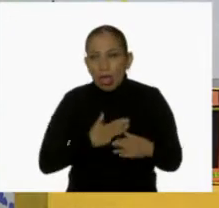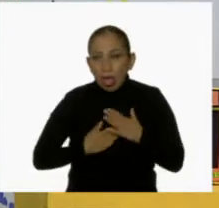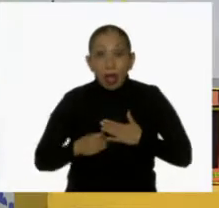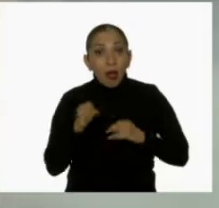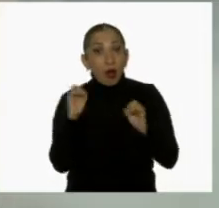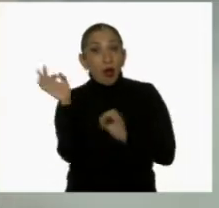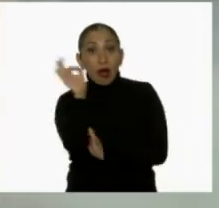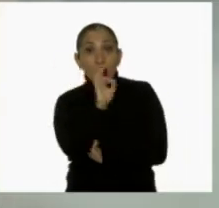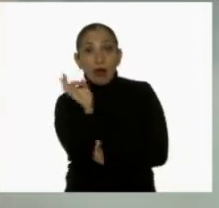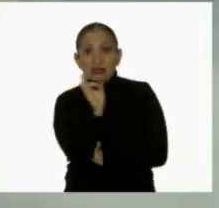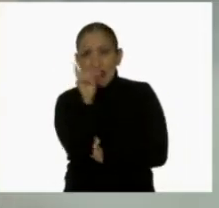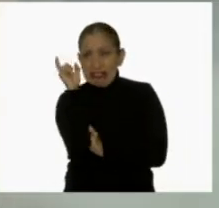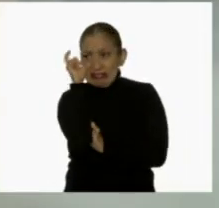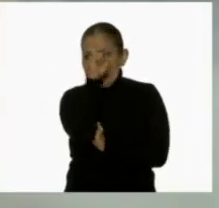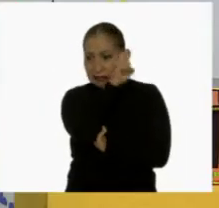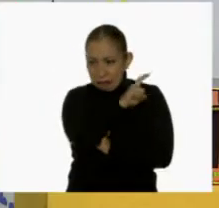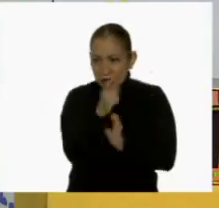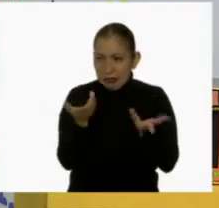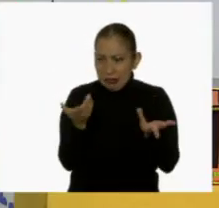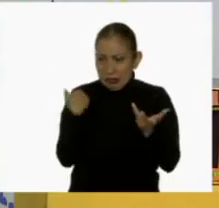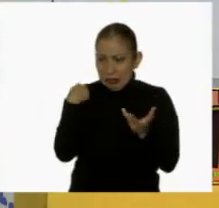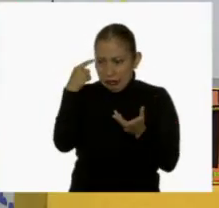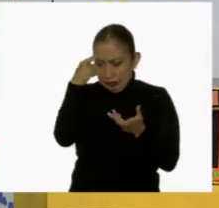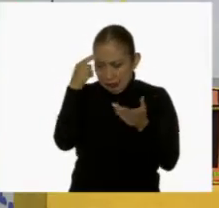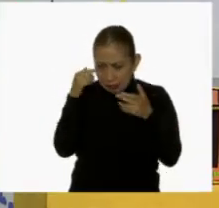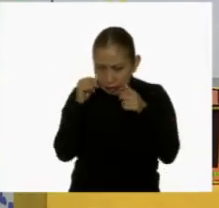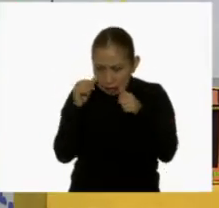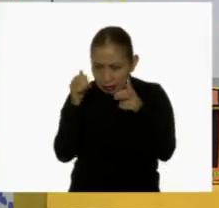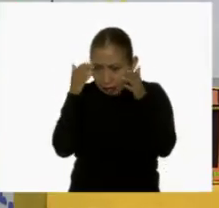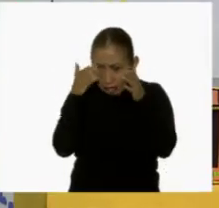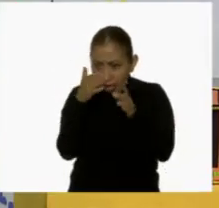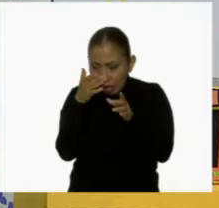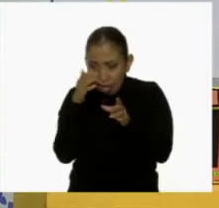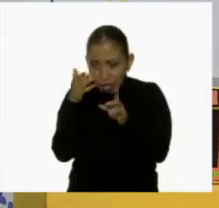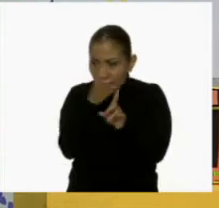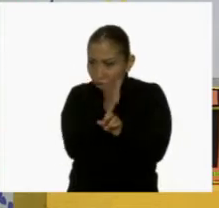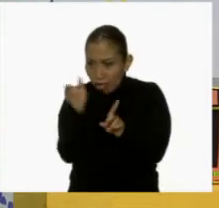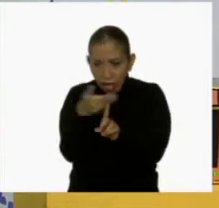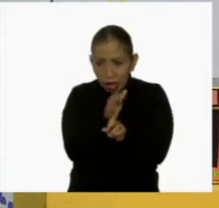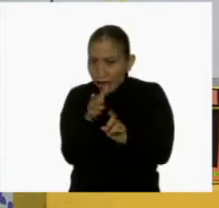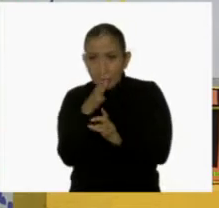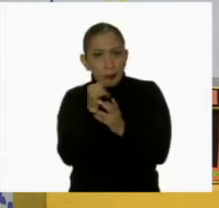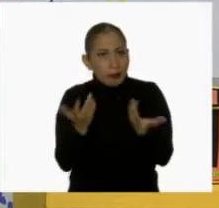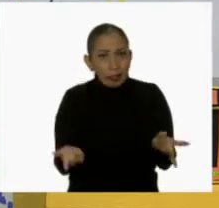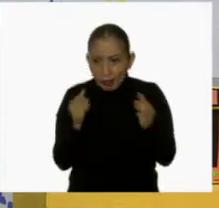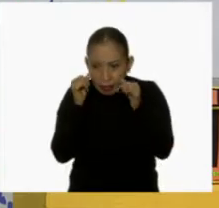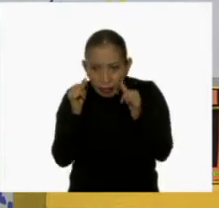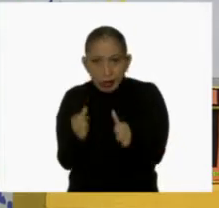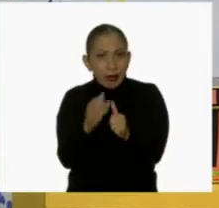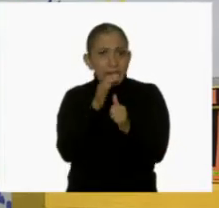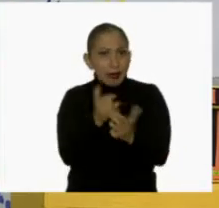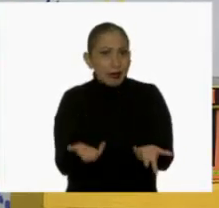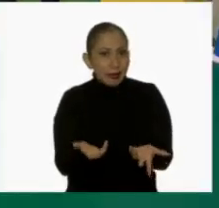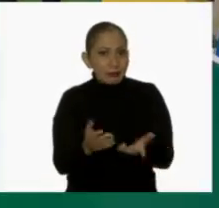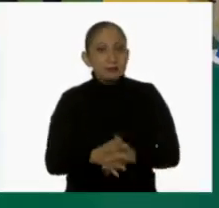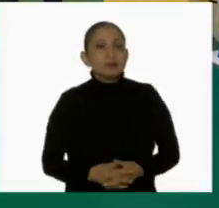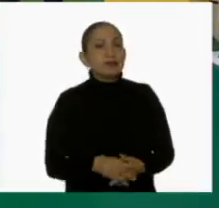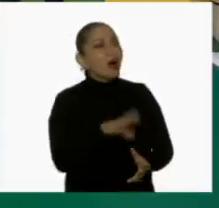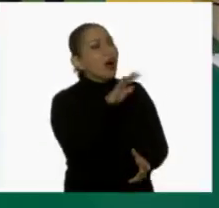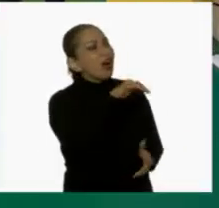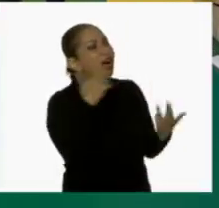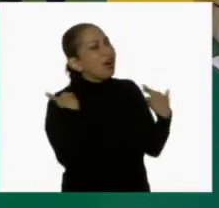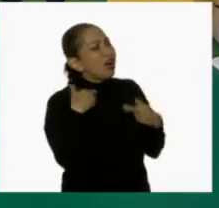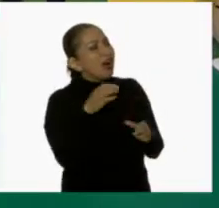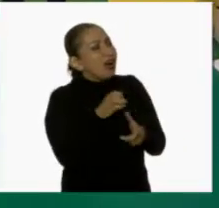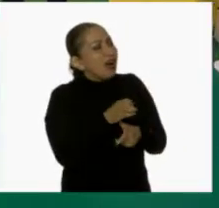hasta puede costarnos trabajo esta parte de estar concentrados en las actividades que forman parte de nuestra cotidianidad. Oye, maestro Gus, pero